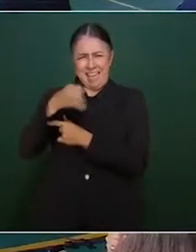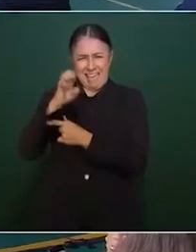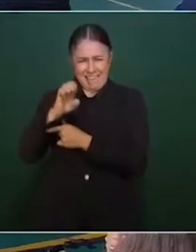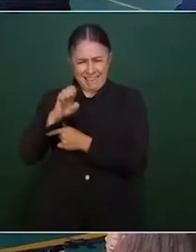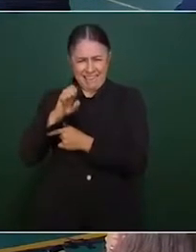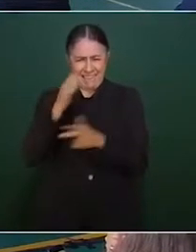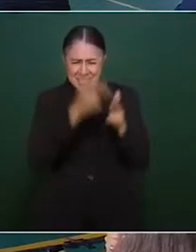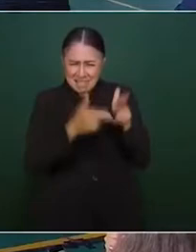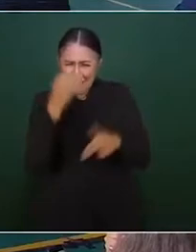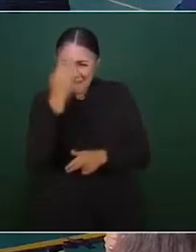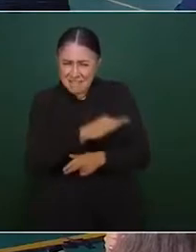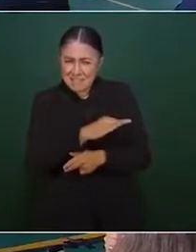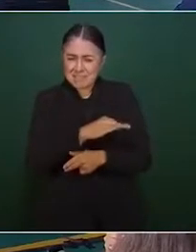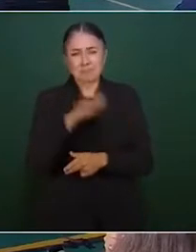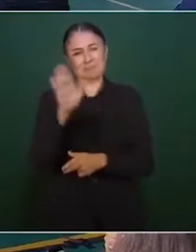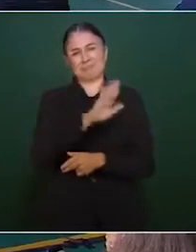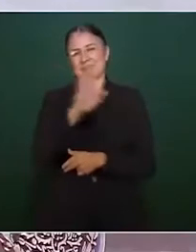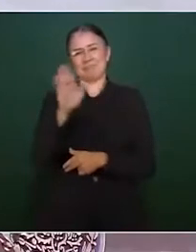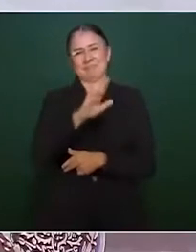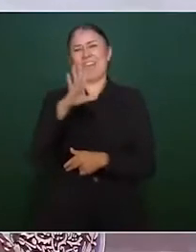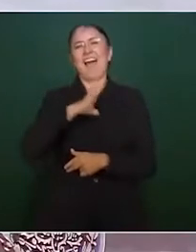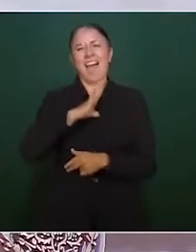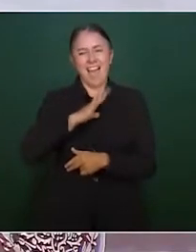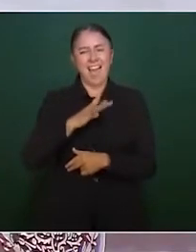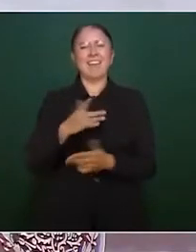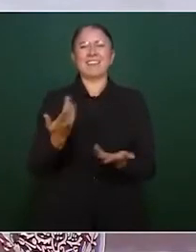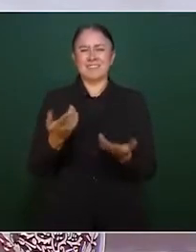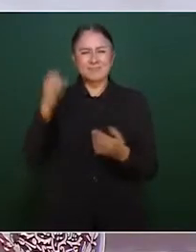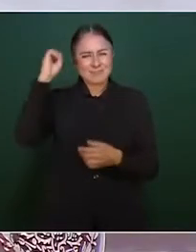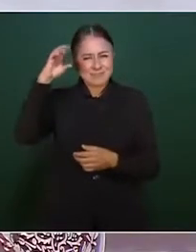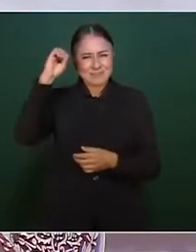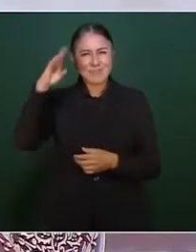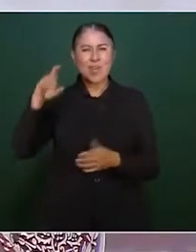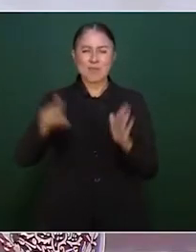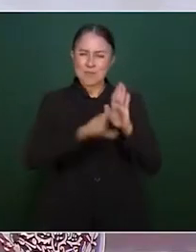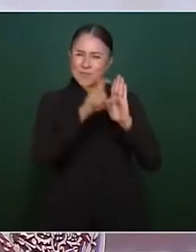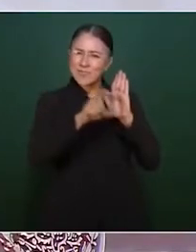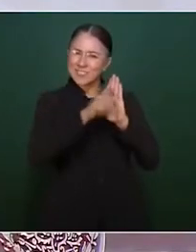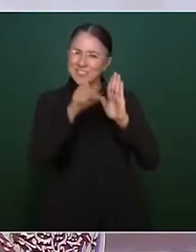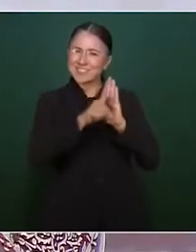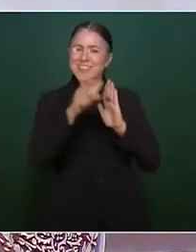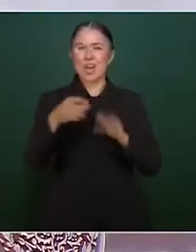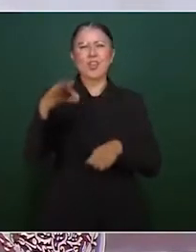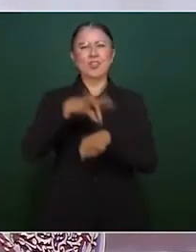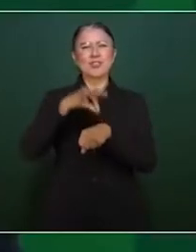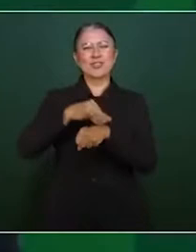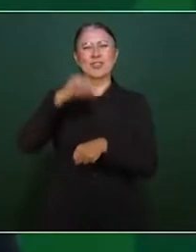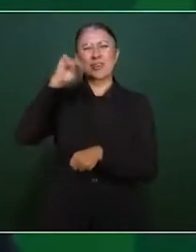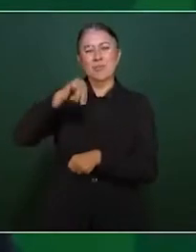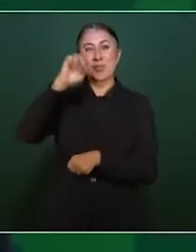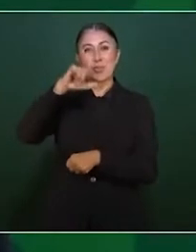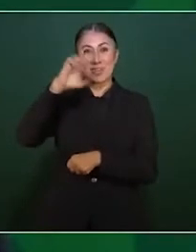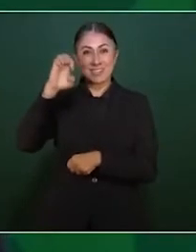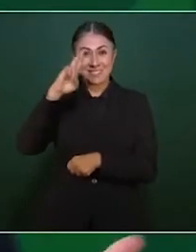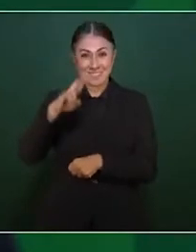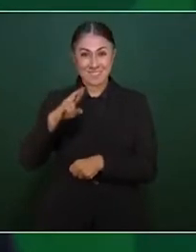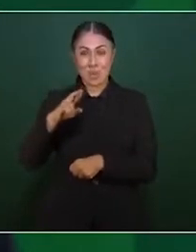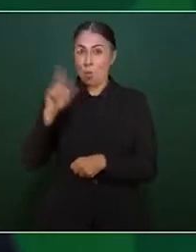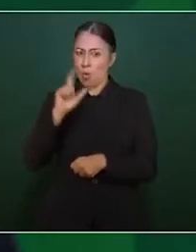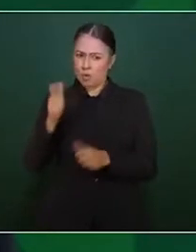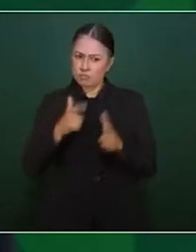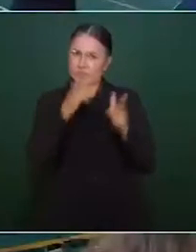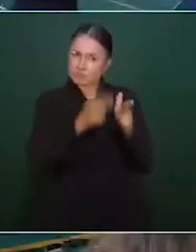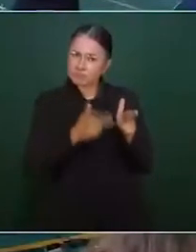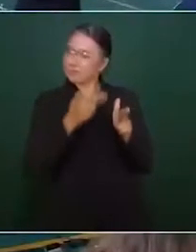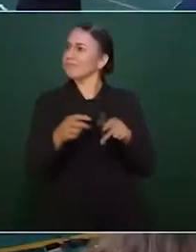transmisión en vivo en Instagram que realizó la doctora Beatriz Gutiérrez Müller durante el recorrido, donde se